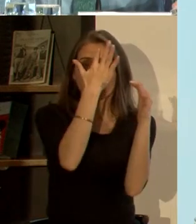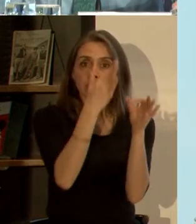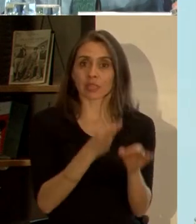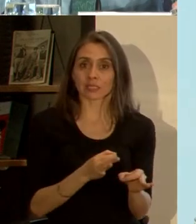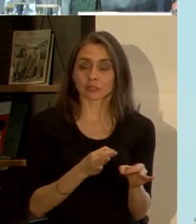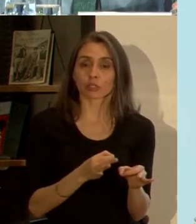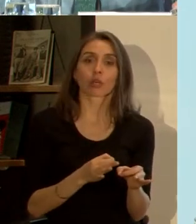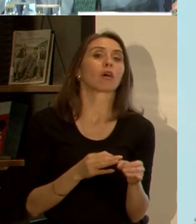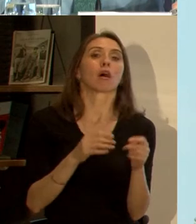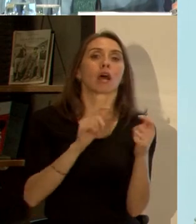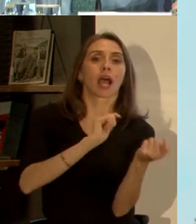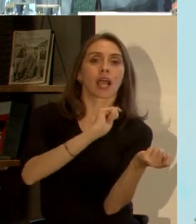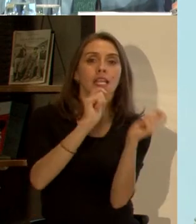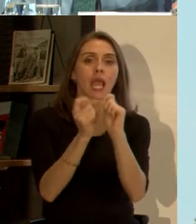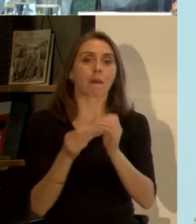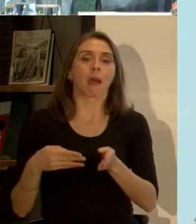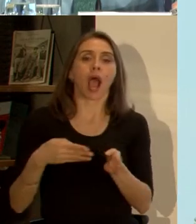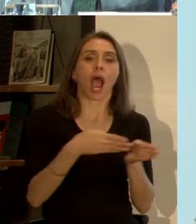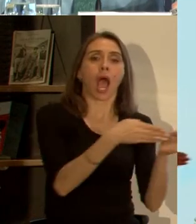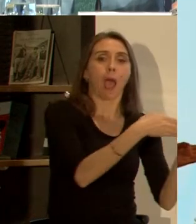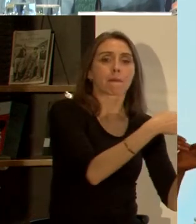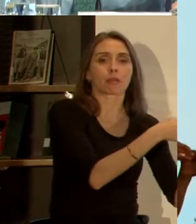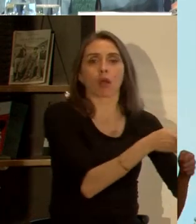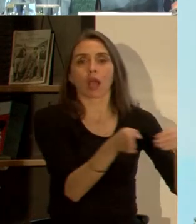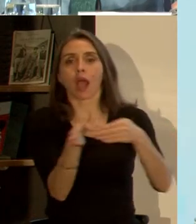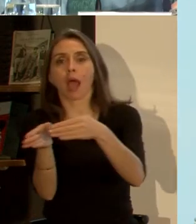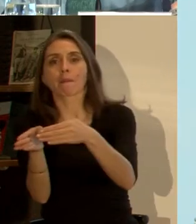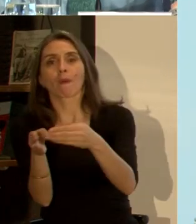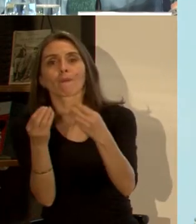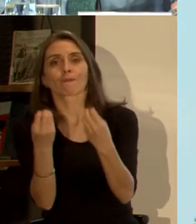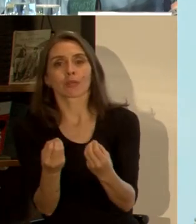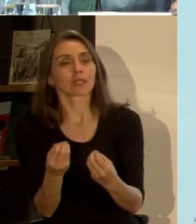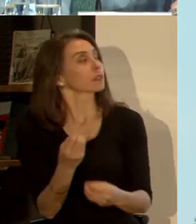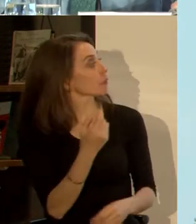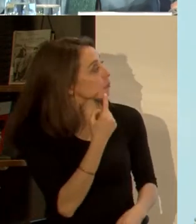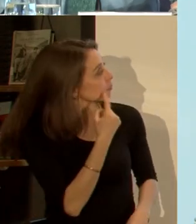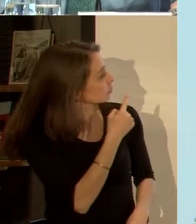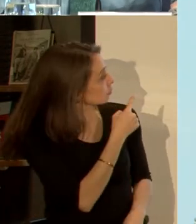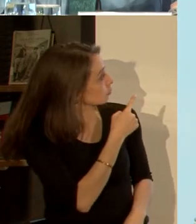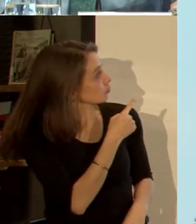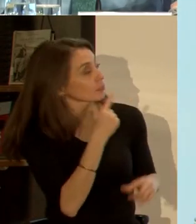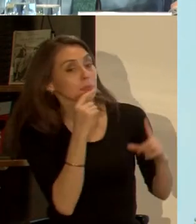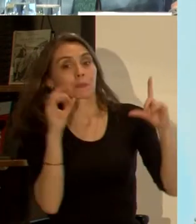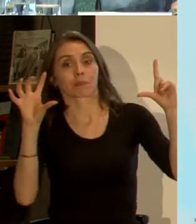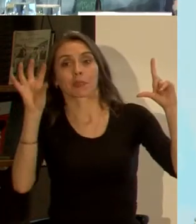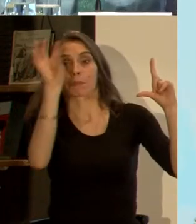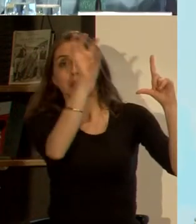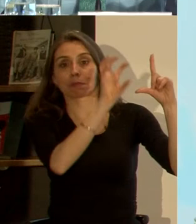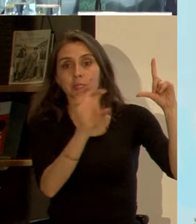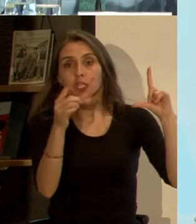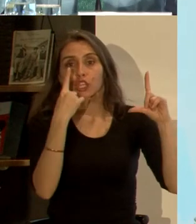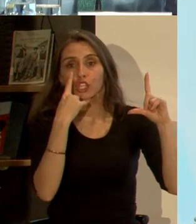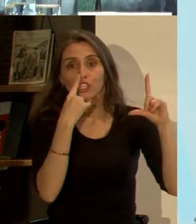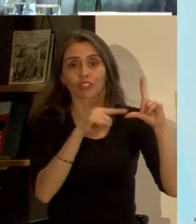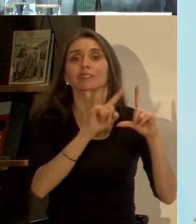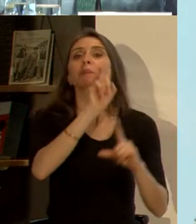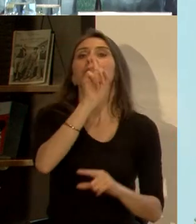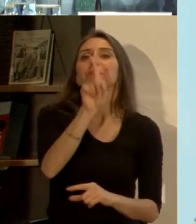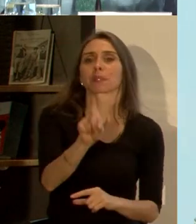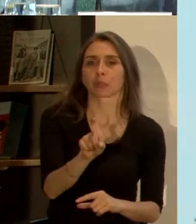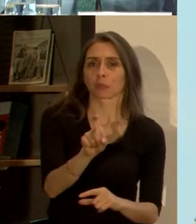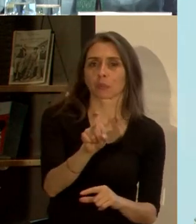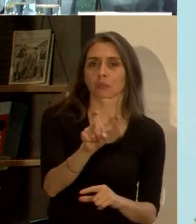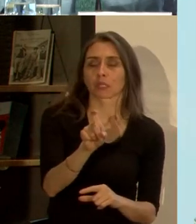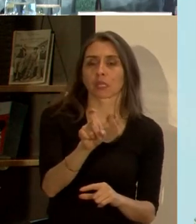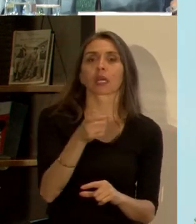podemos cambiar el rumbo en forma oportuna. Esta es una gráfica que seguramente muchos de ustedes conocen, pero la pregunta es, ¿queremos